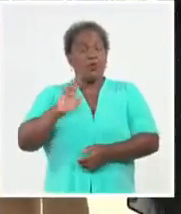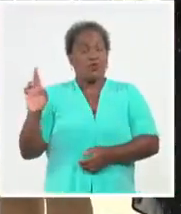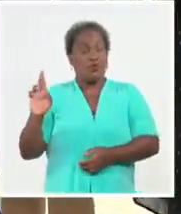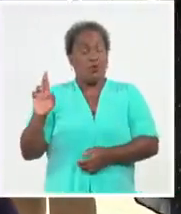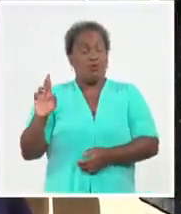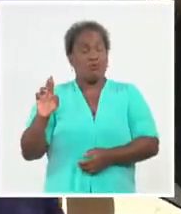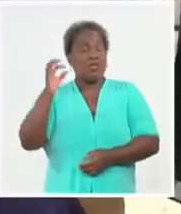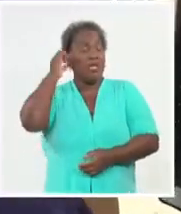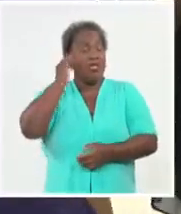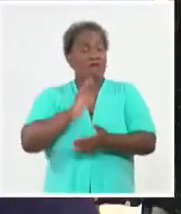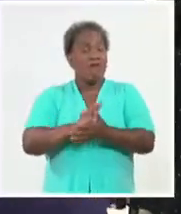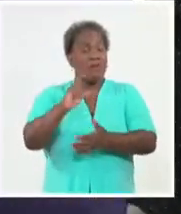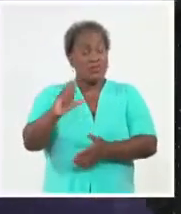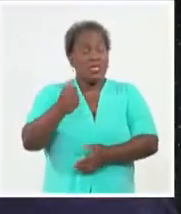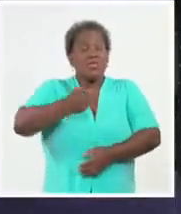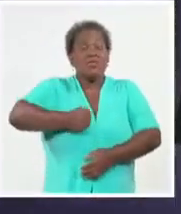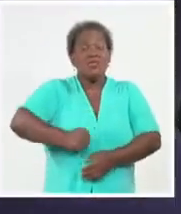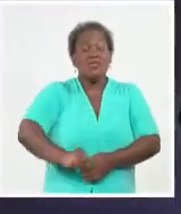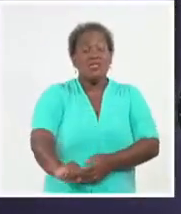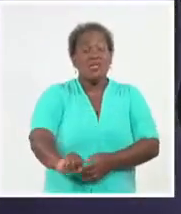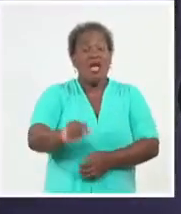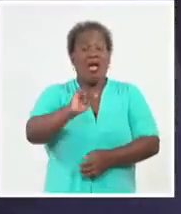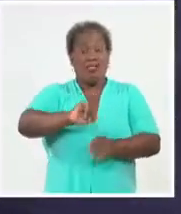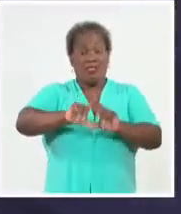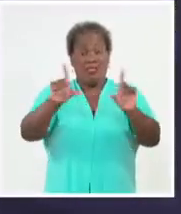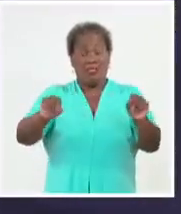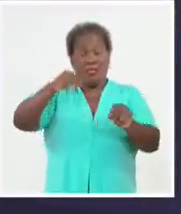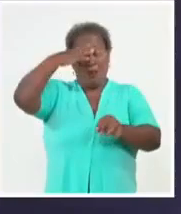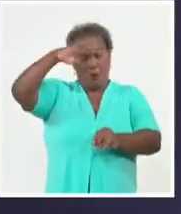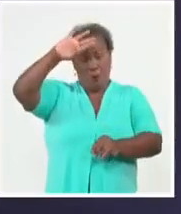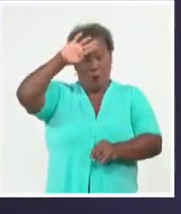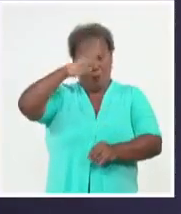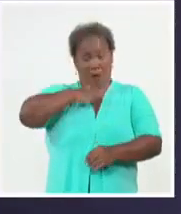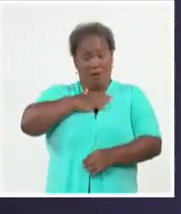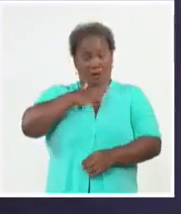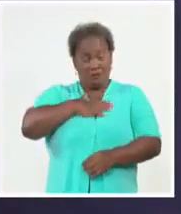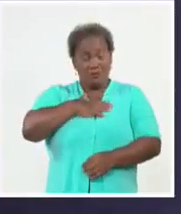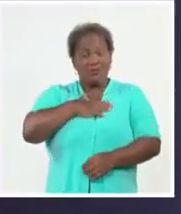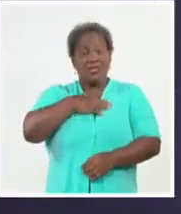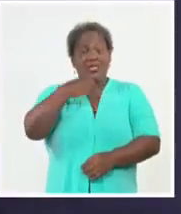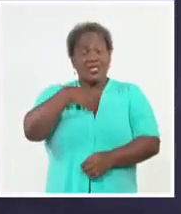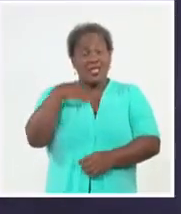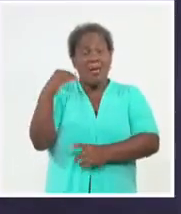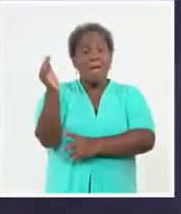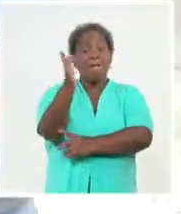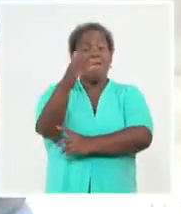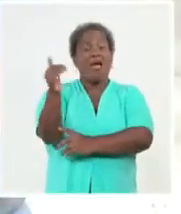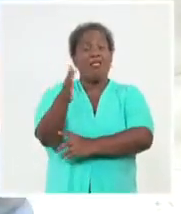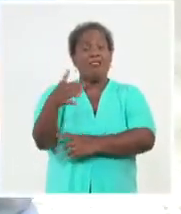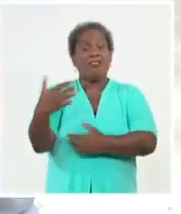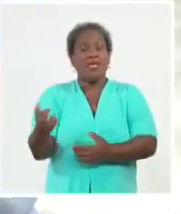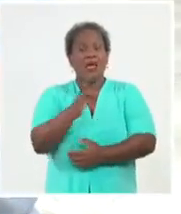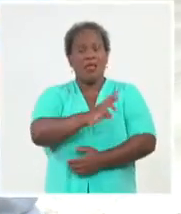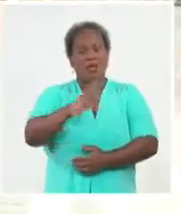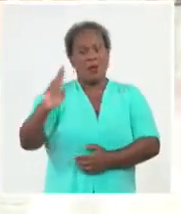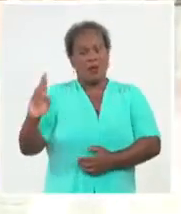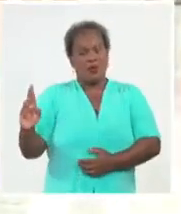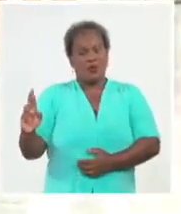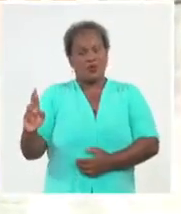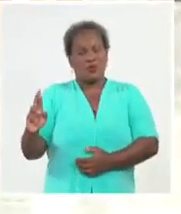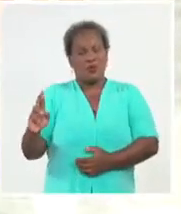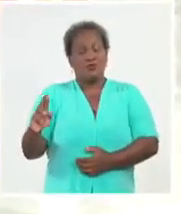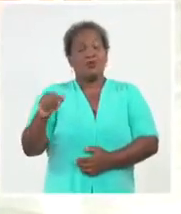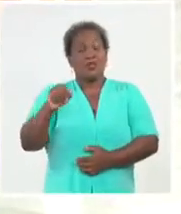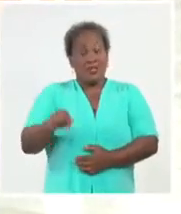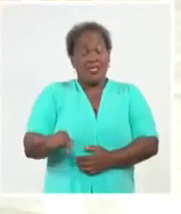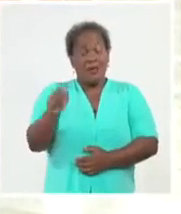prestigiosas hijas del verde caimán, que enarbolan las banderas sagradas de la revolución de los